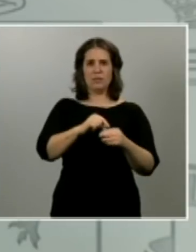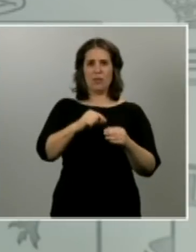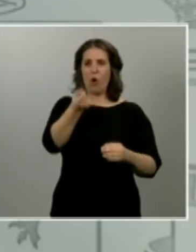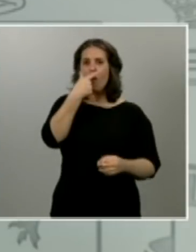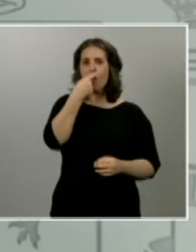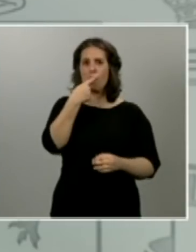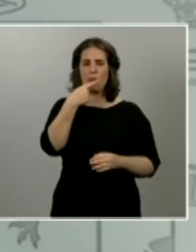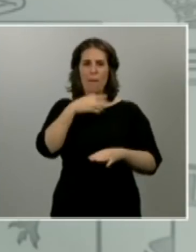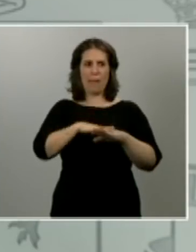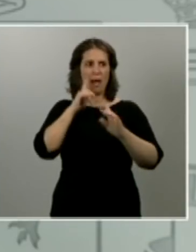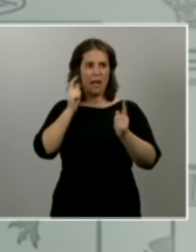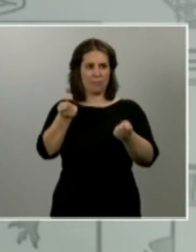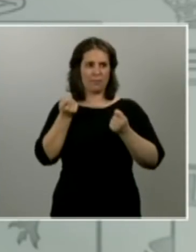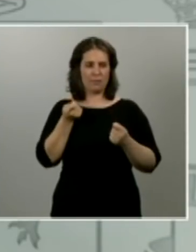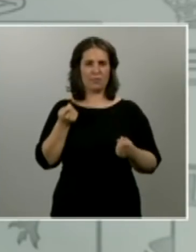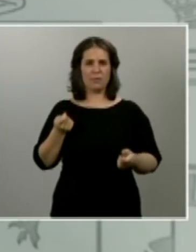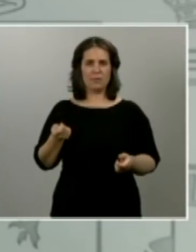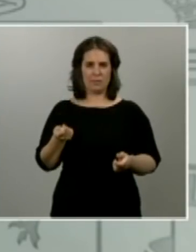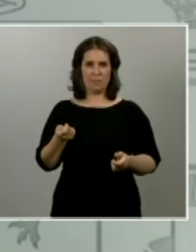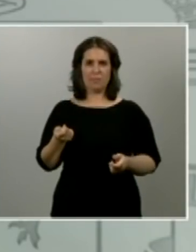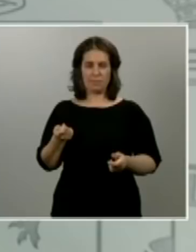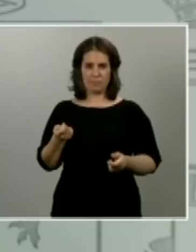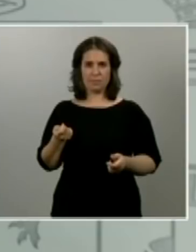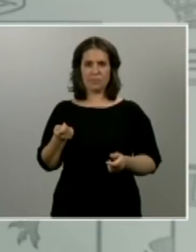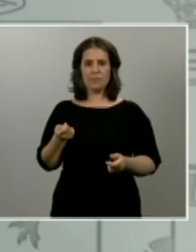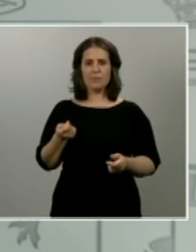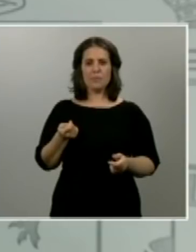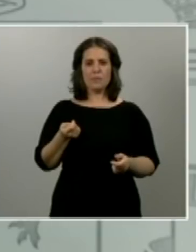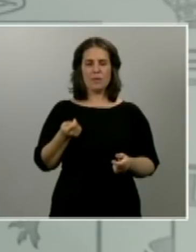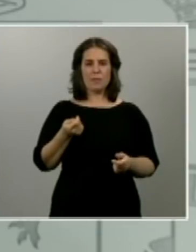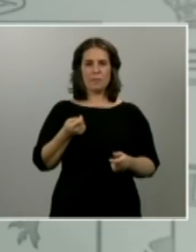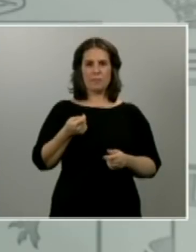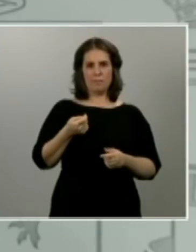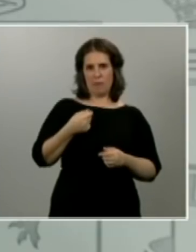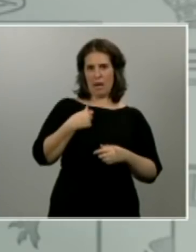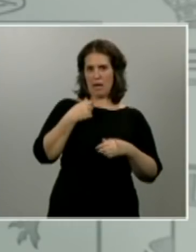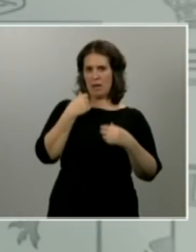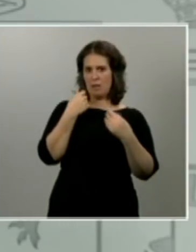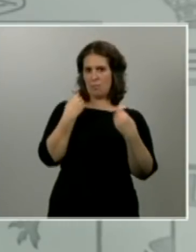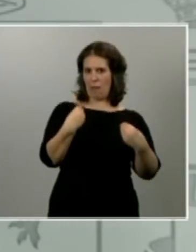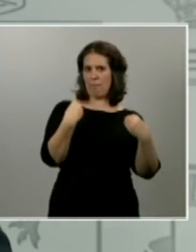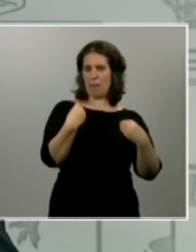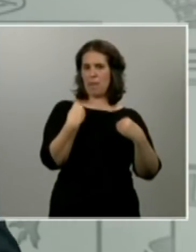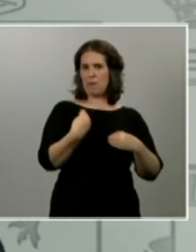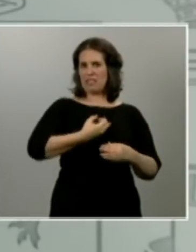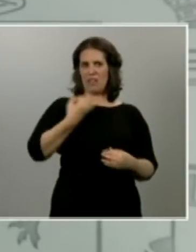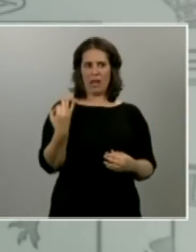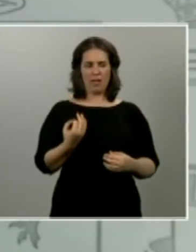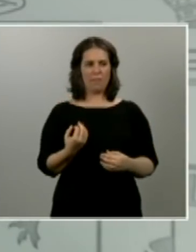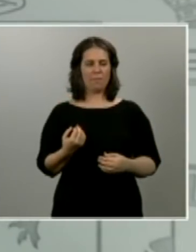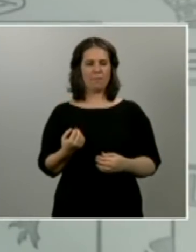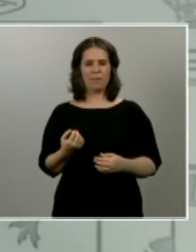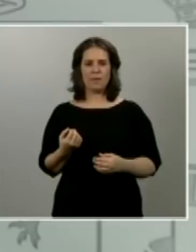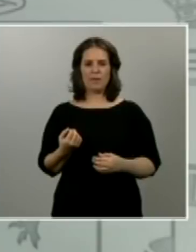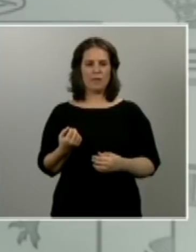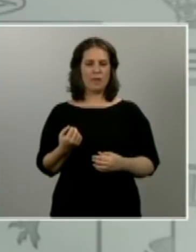los retrovirales mejor dicho que nos permitirían conocer la respuesta más adecuada y más eficiente a este virus pero estamos aprendiendo